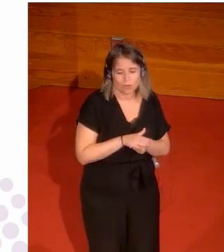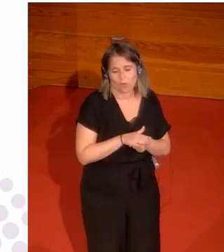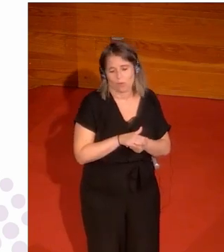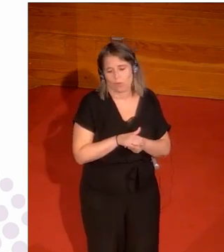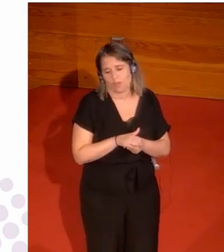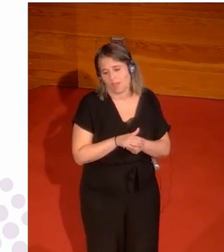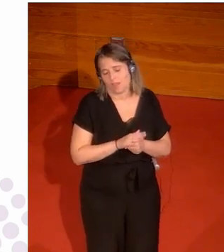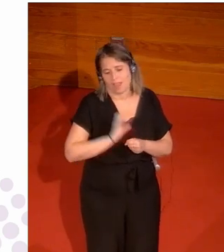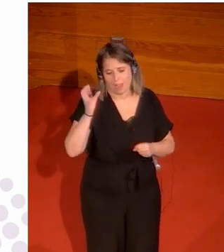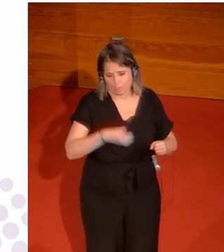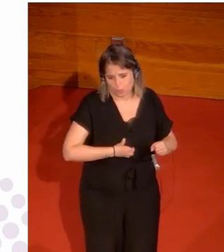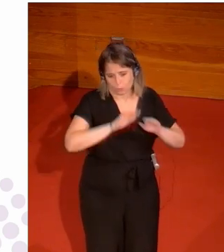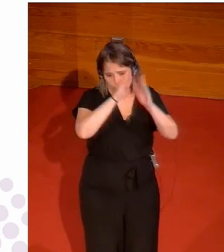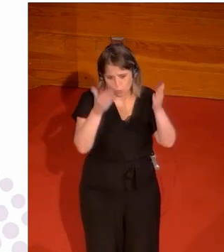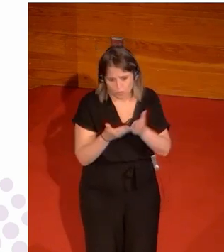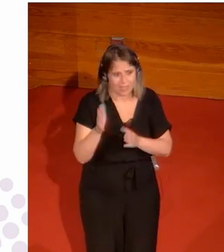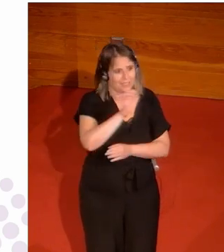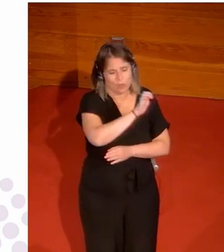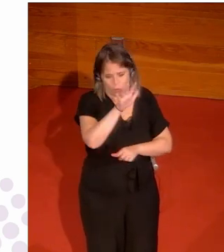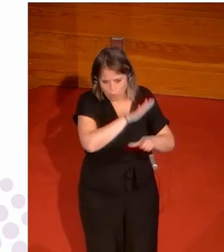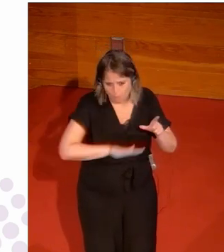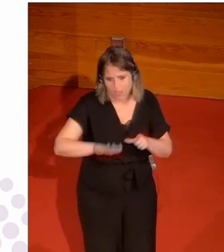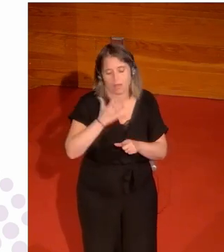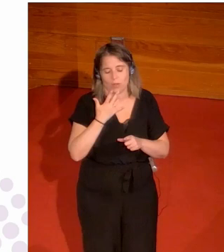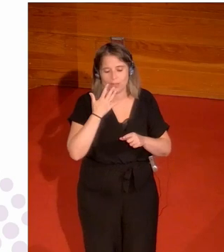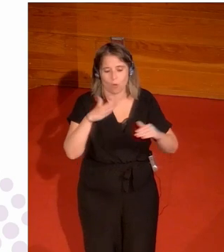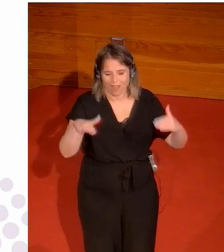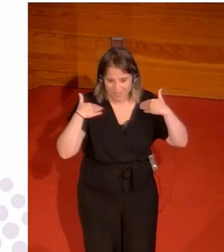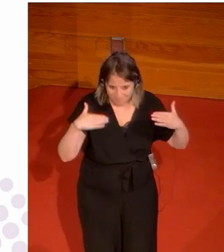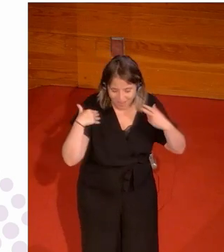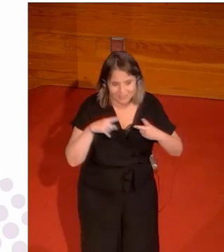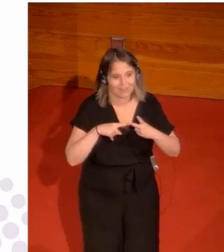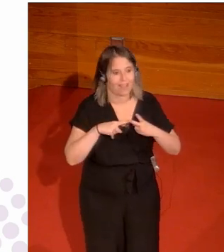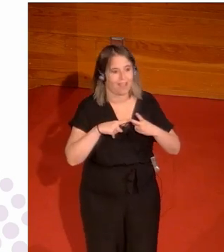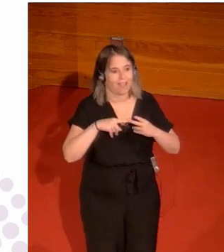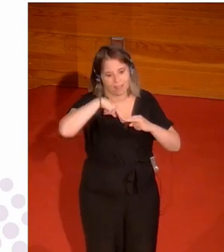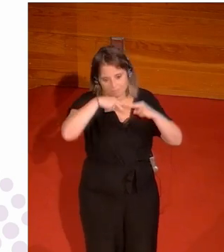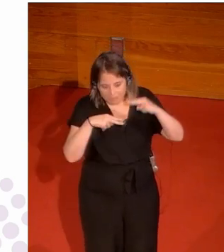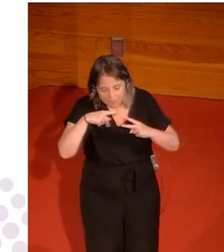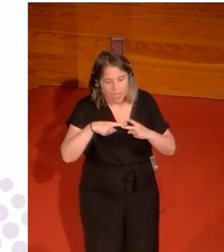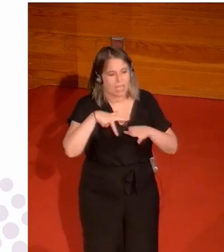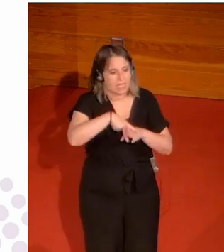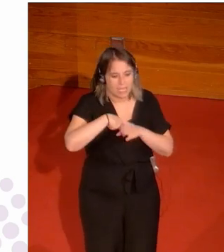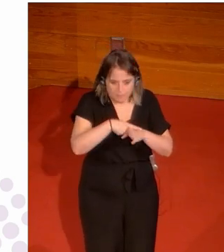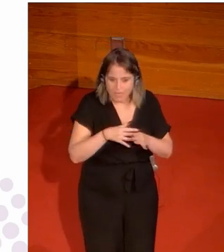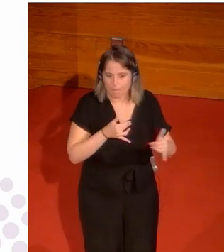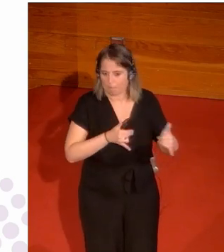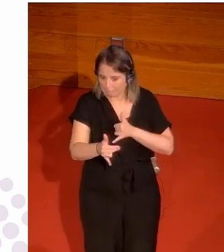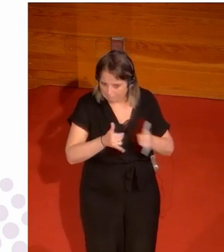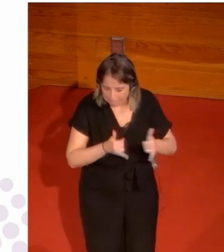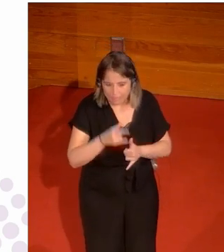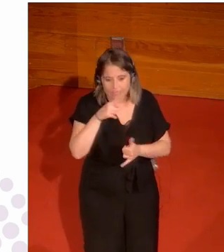de campeonatos europeos y mundiales de distintas disciplinas como gimnazia artística, gimnazia rítmika, ipika, patinaje